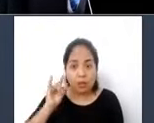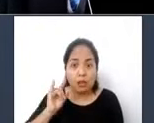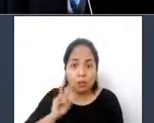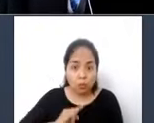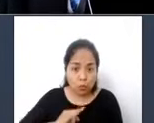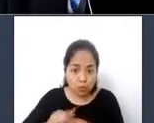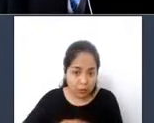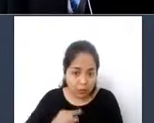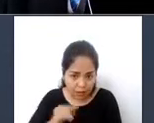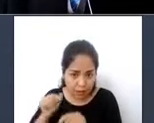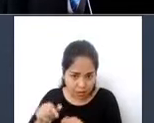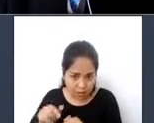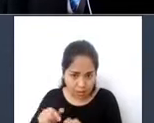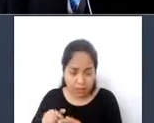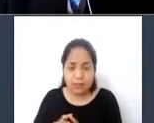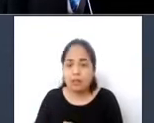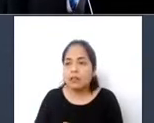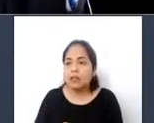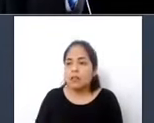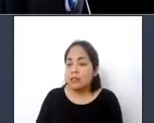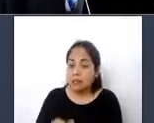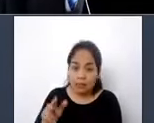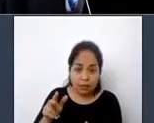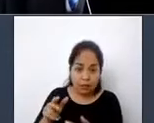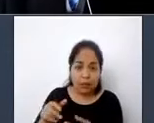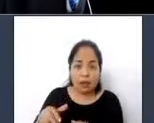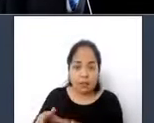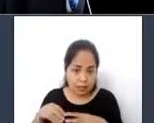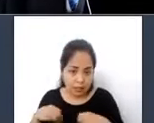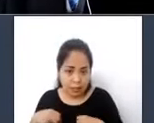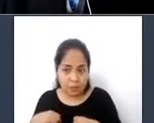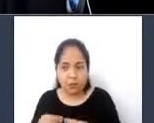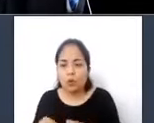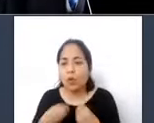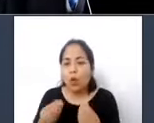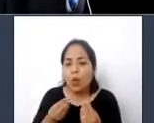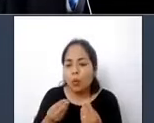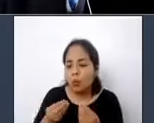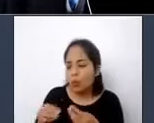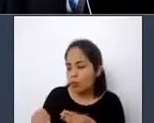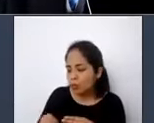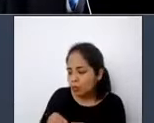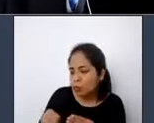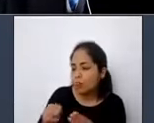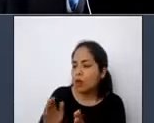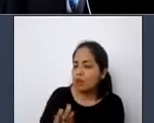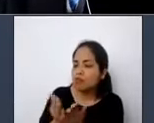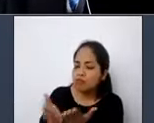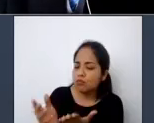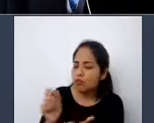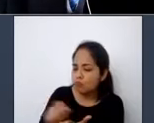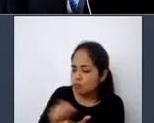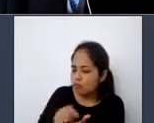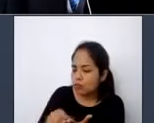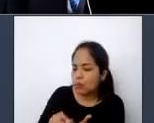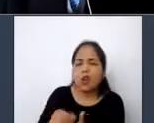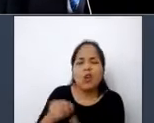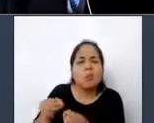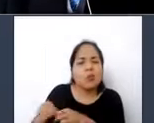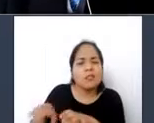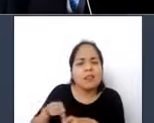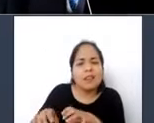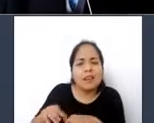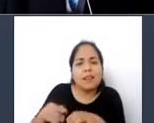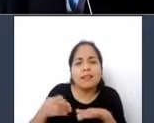compromiso con la accesibilidad universal. Un manual de accesibilidad universal donde se describe el sistema de gestión de la accesibilidad